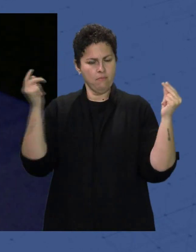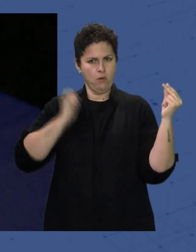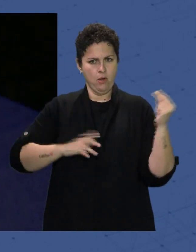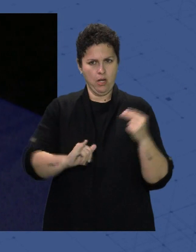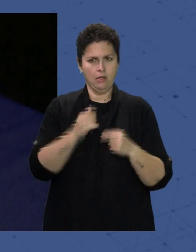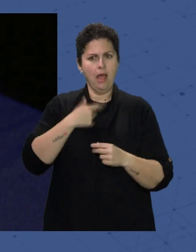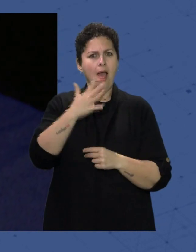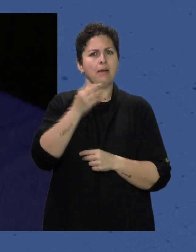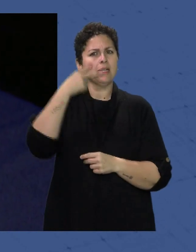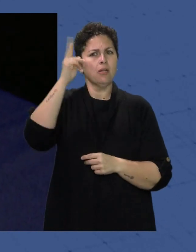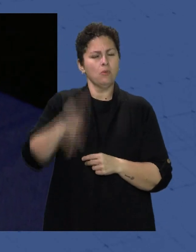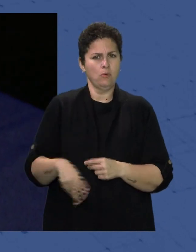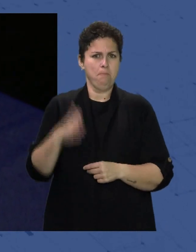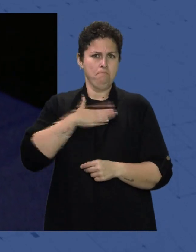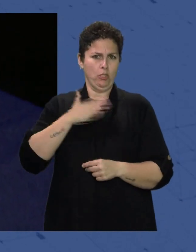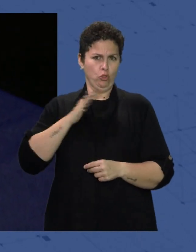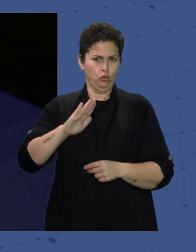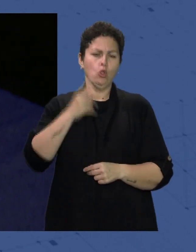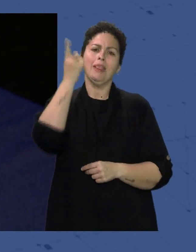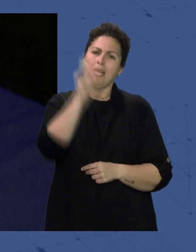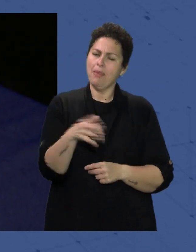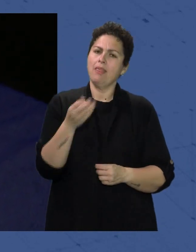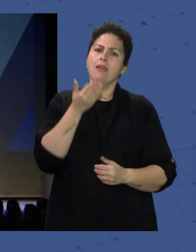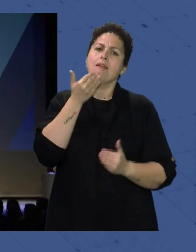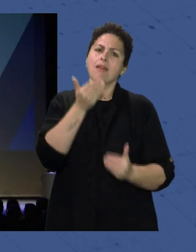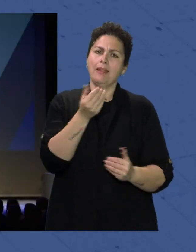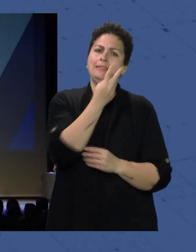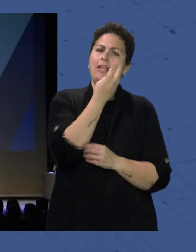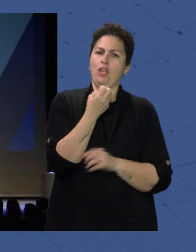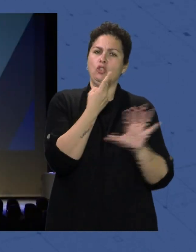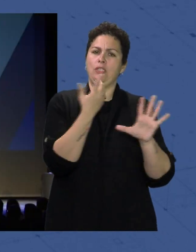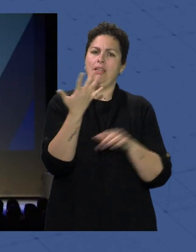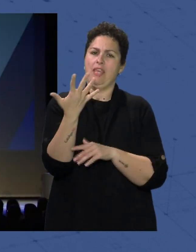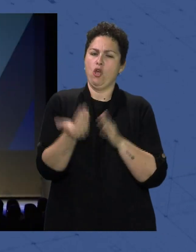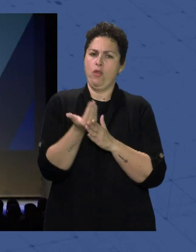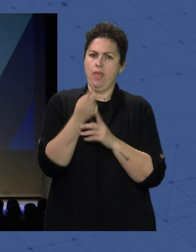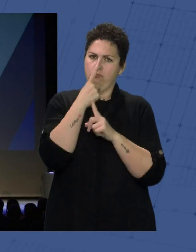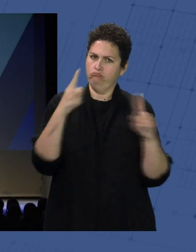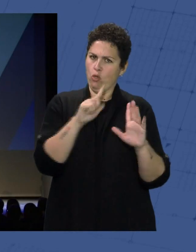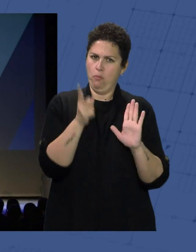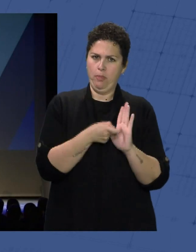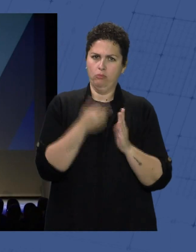reconocerlo el día de su patrón Debemos agradecer los 365 días del año